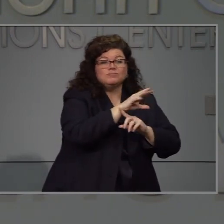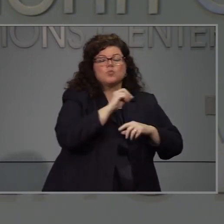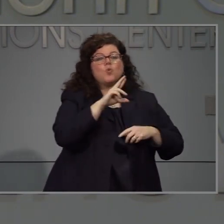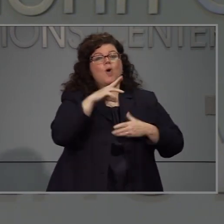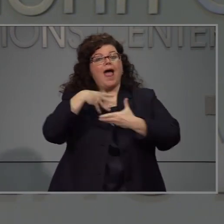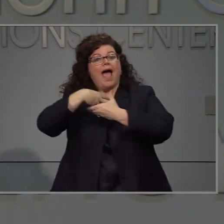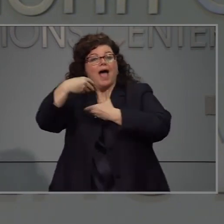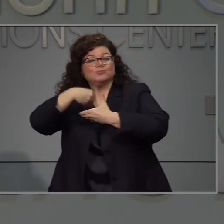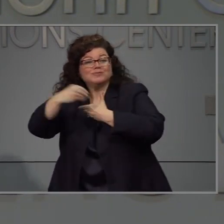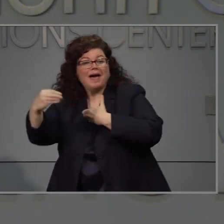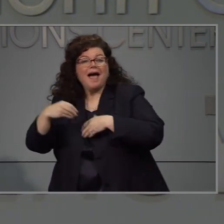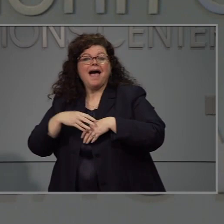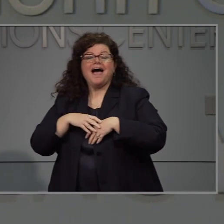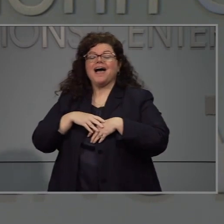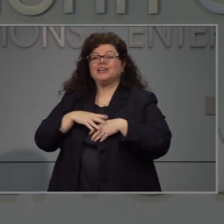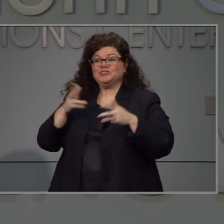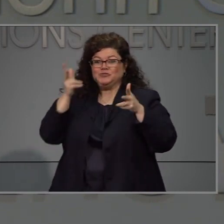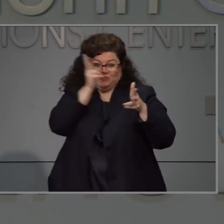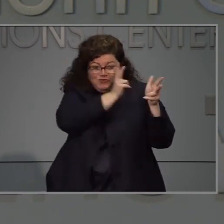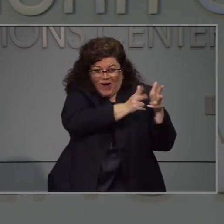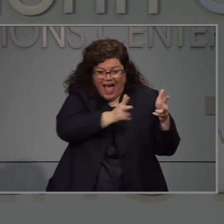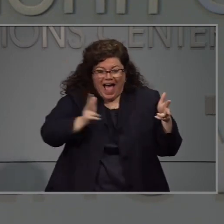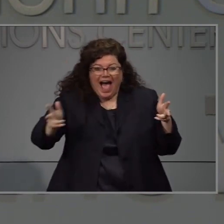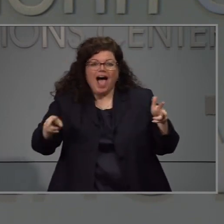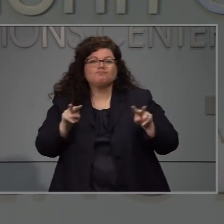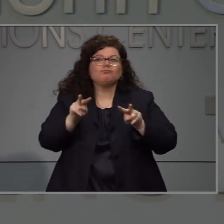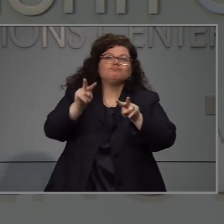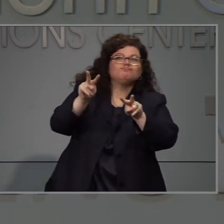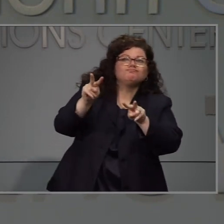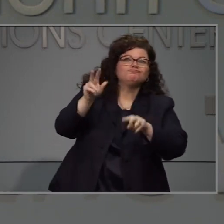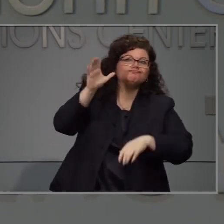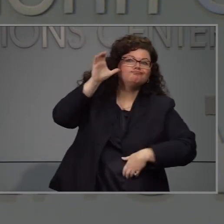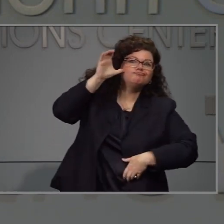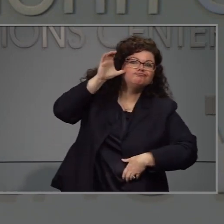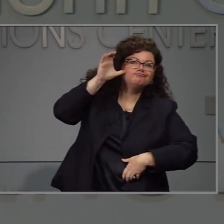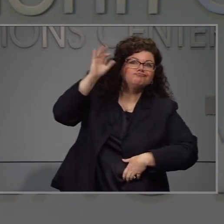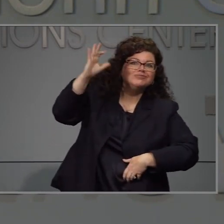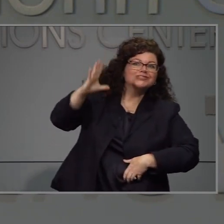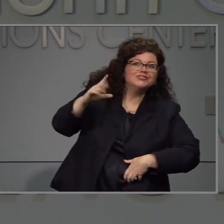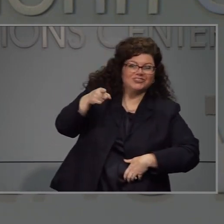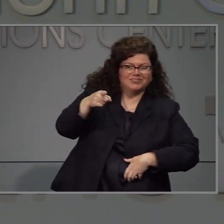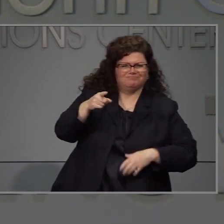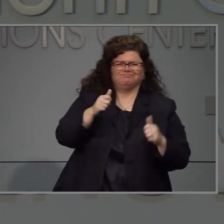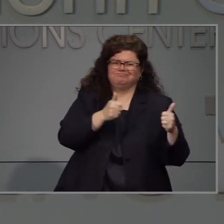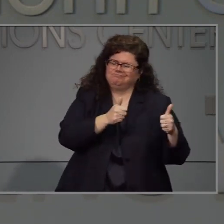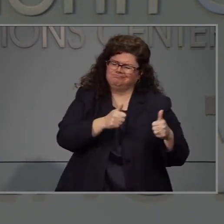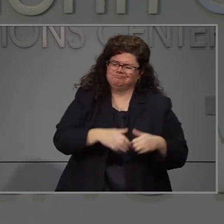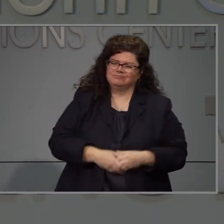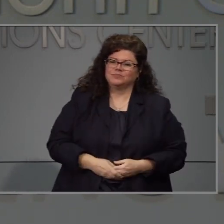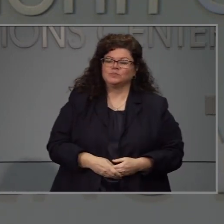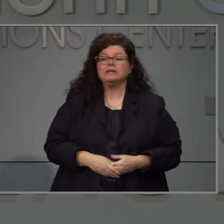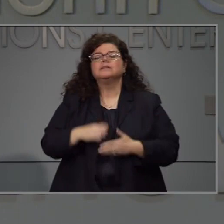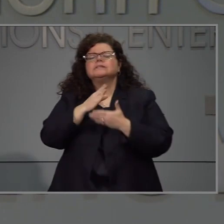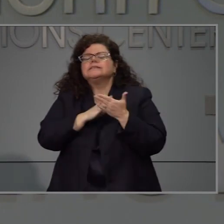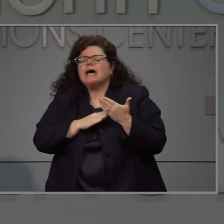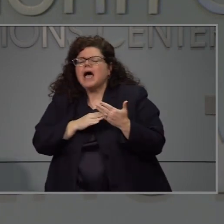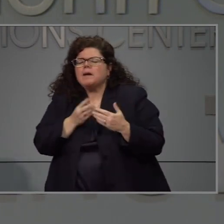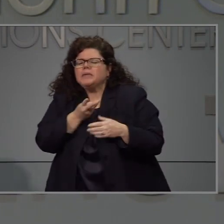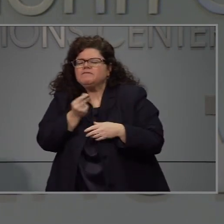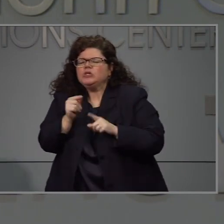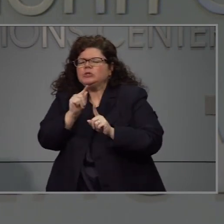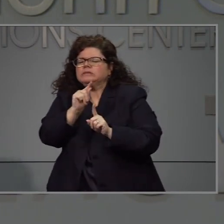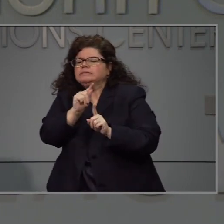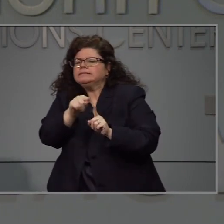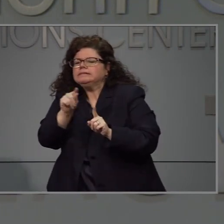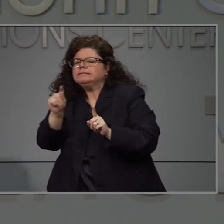Varias iglesias tienen servicios en el exterior o servicios de ventanilla o no escucha de los que no lo